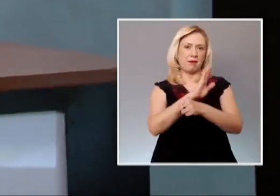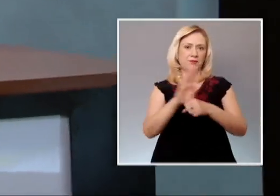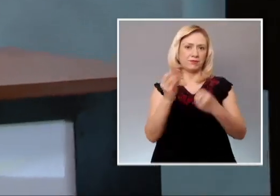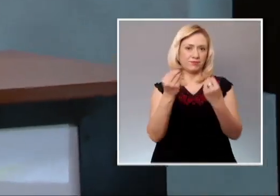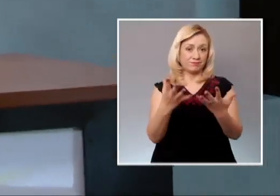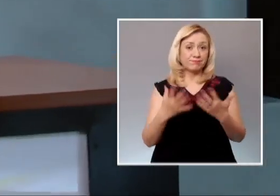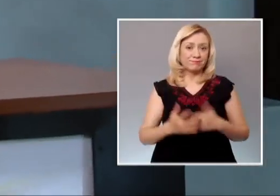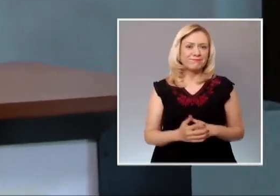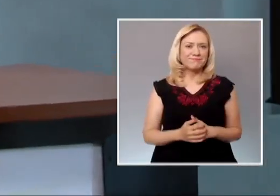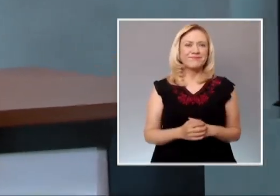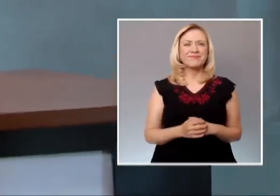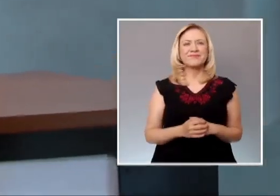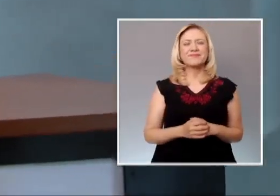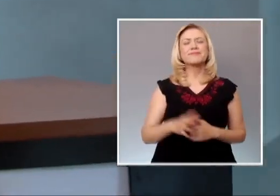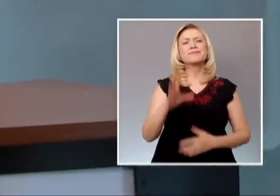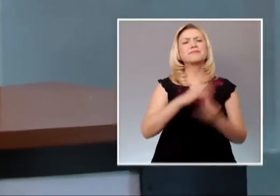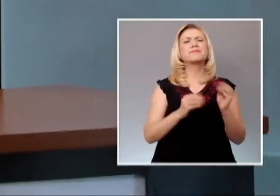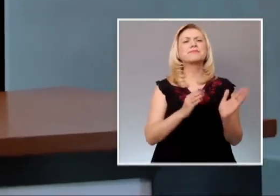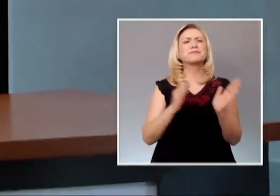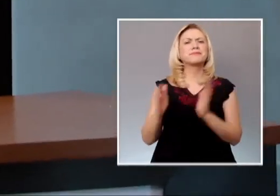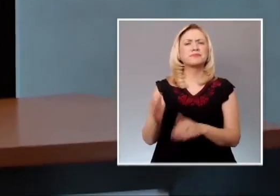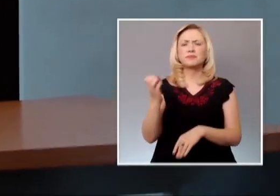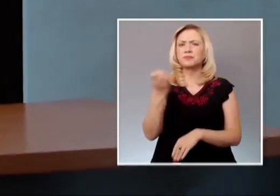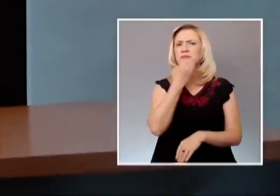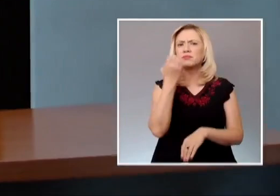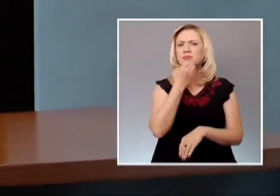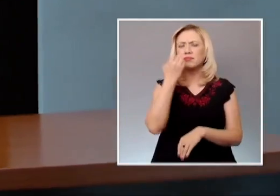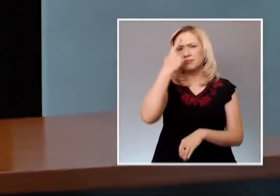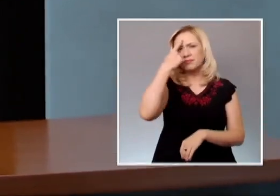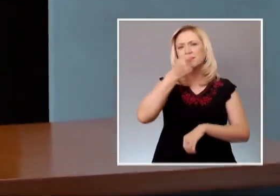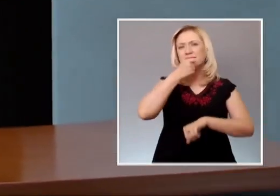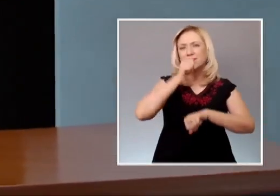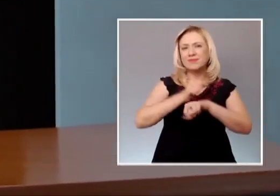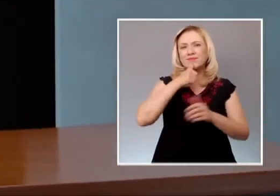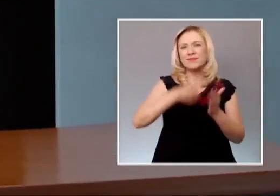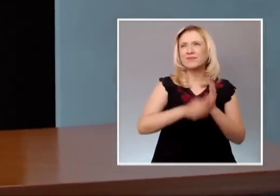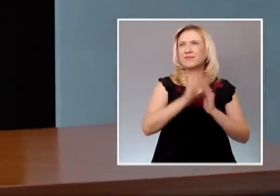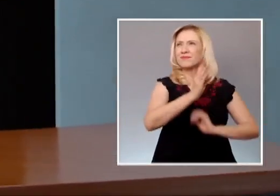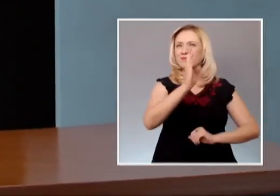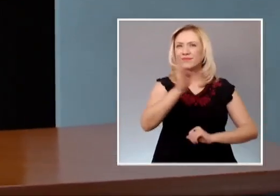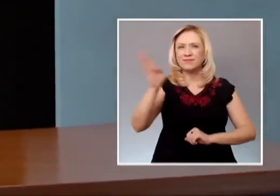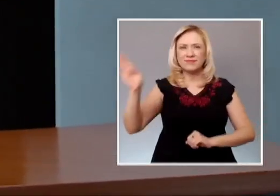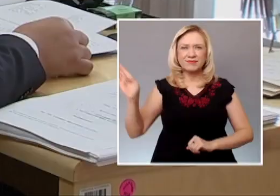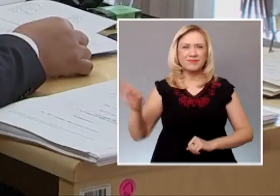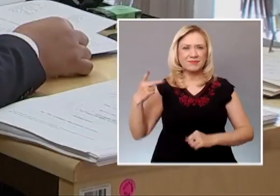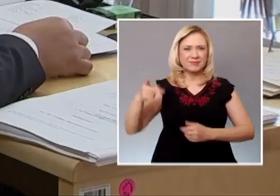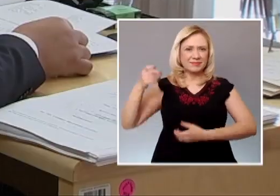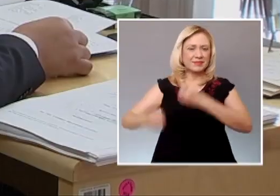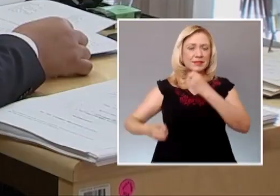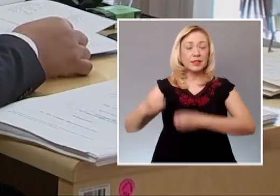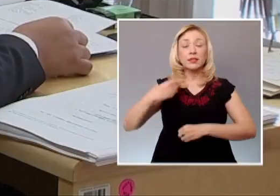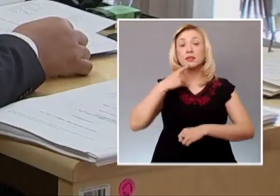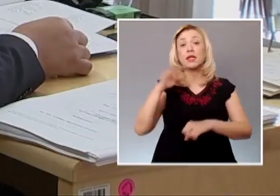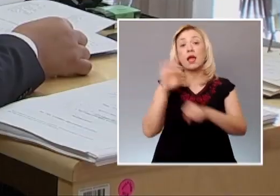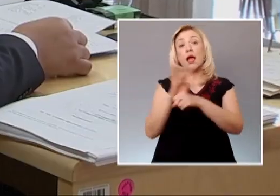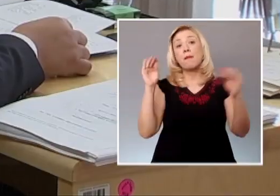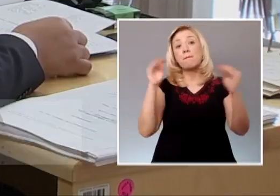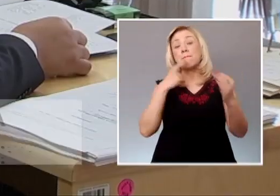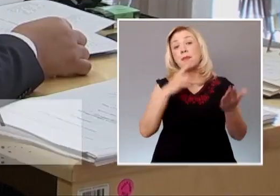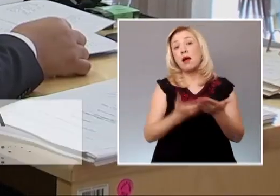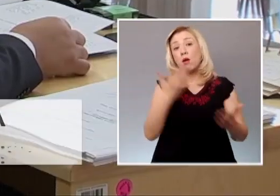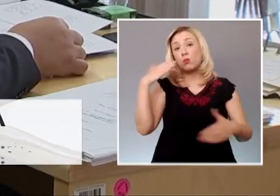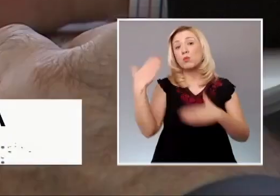En más información, el Colegio de Secretarios y Actuarios de la Judicatura Federal dio a conocer que el amparo que interpondrán contra el